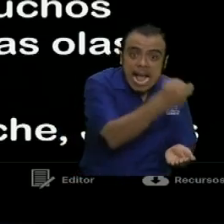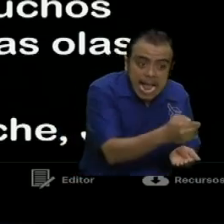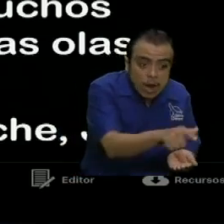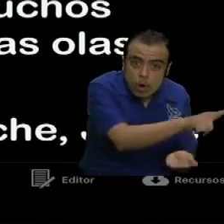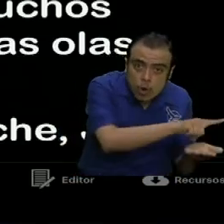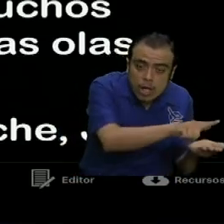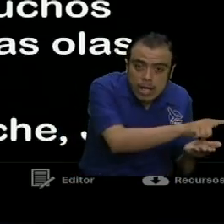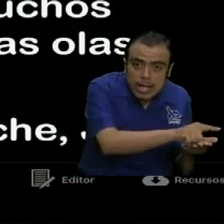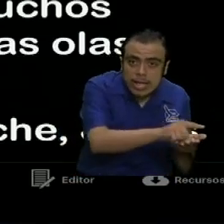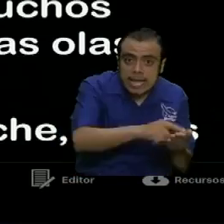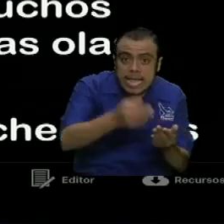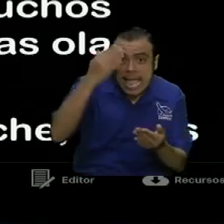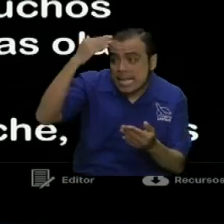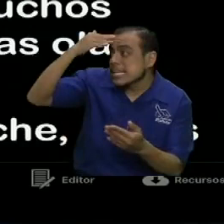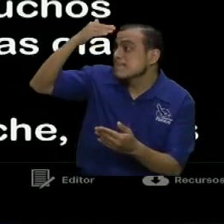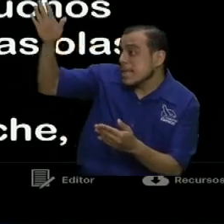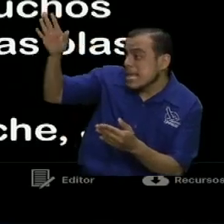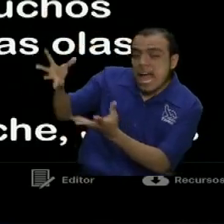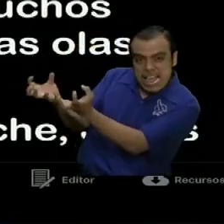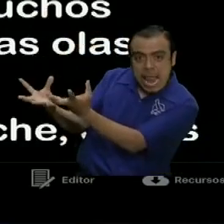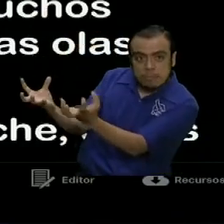mientras Él despedía a la multitud.